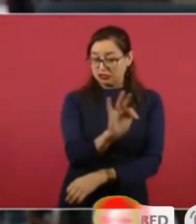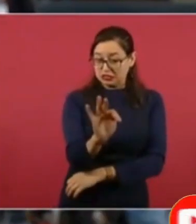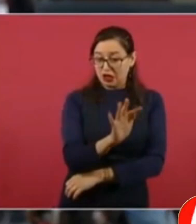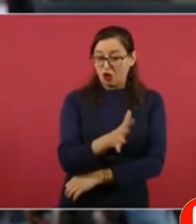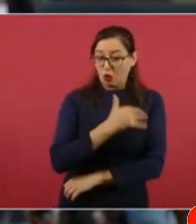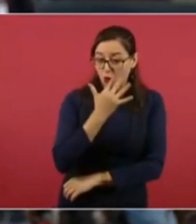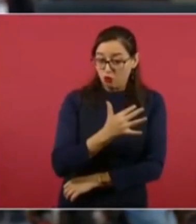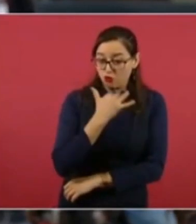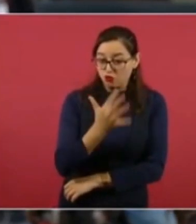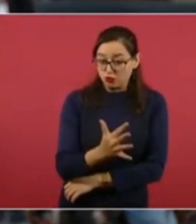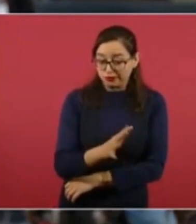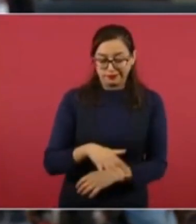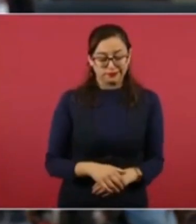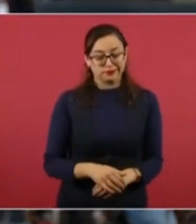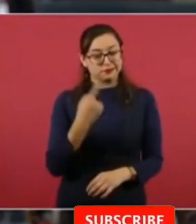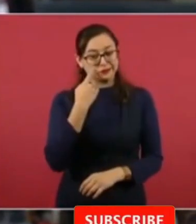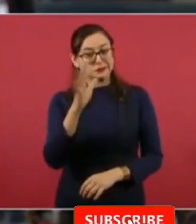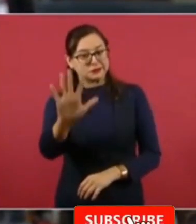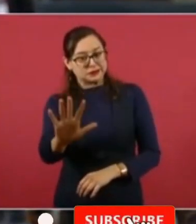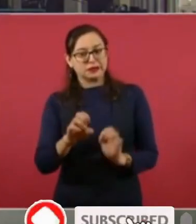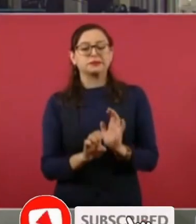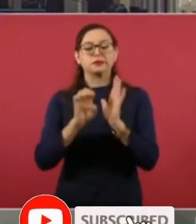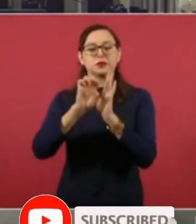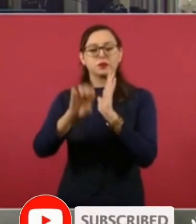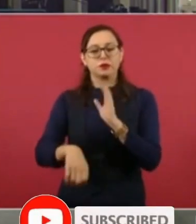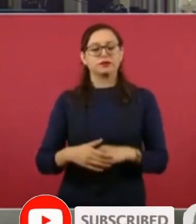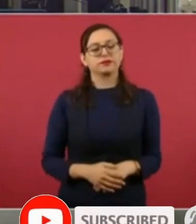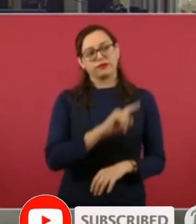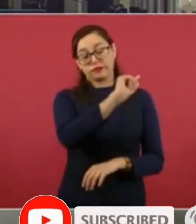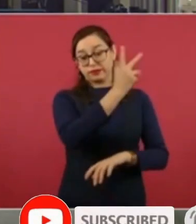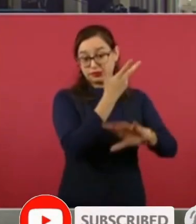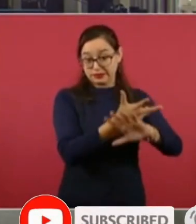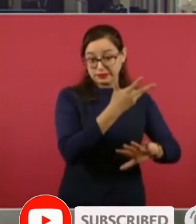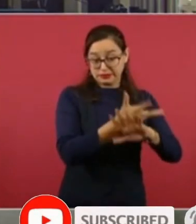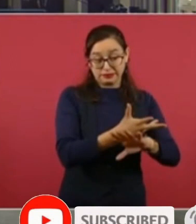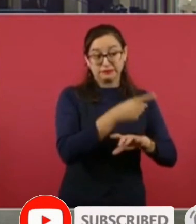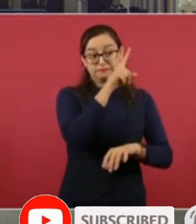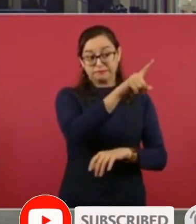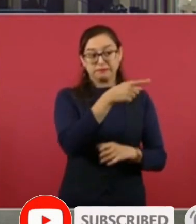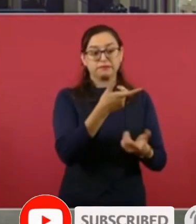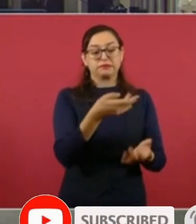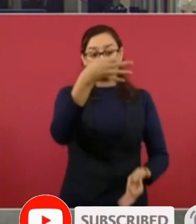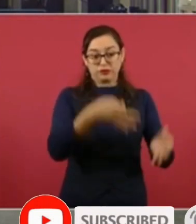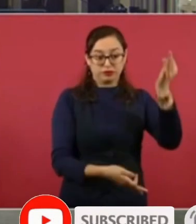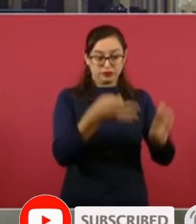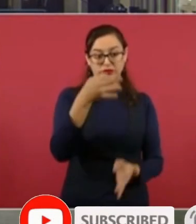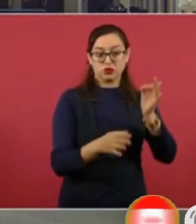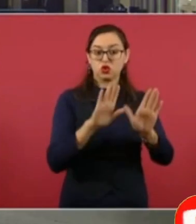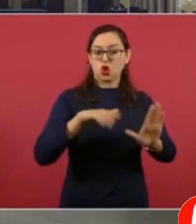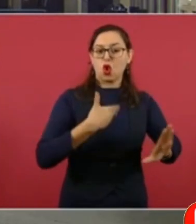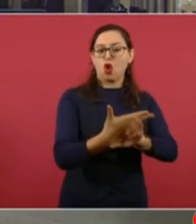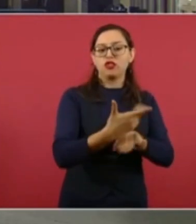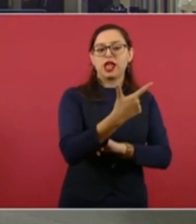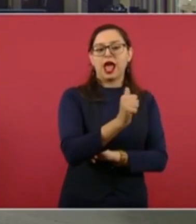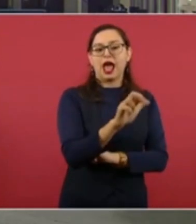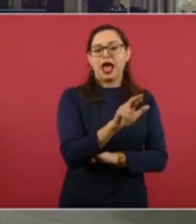han señalado que García Luna es lo que dicen los fiscales chayoteaba a periodistas y a medios para